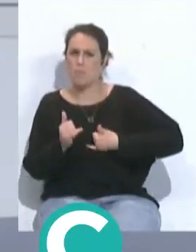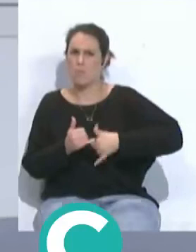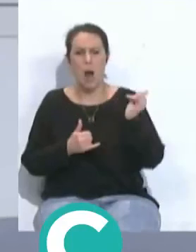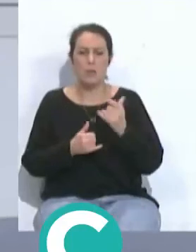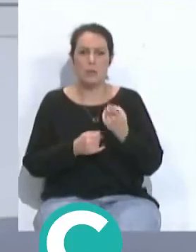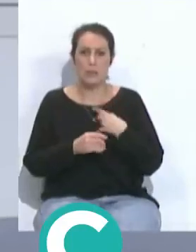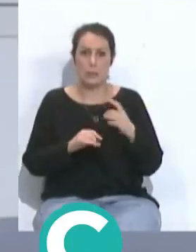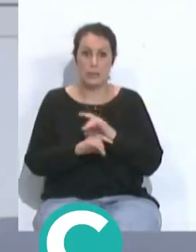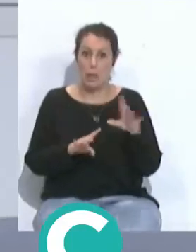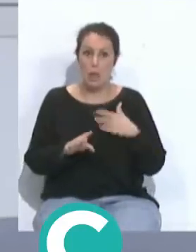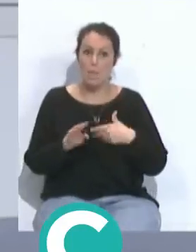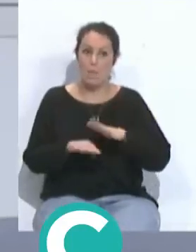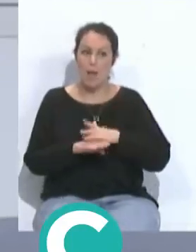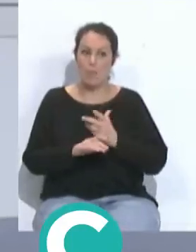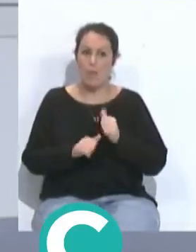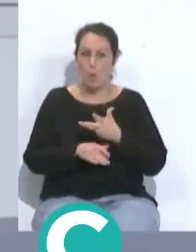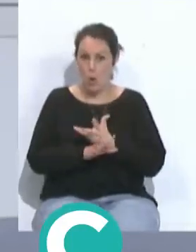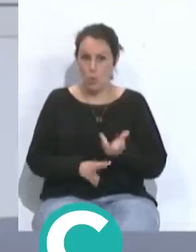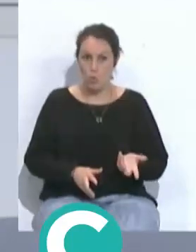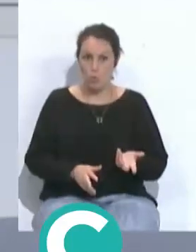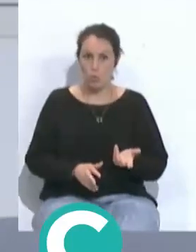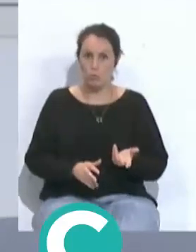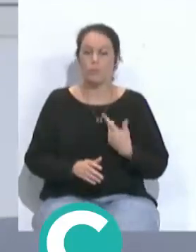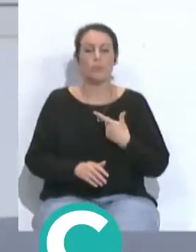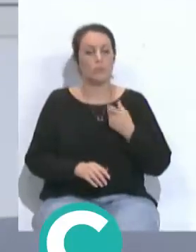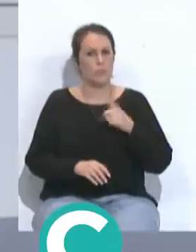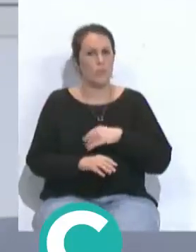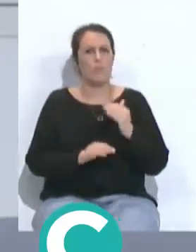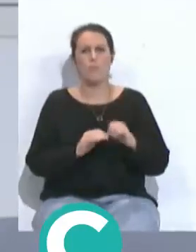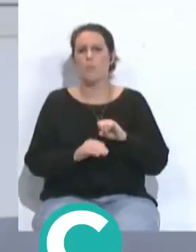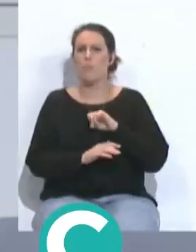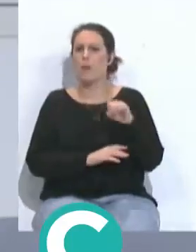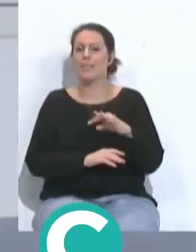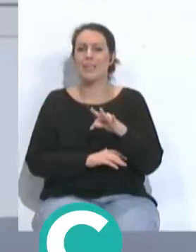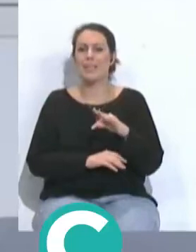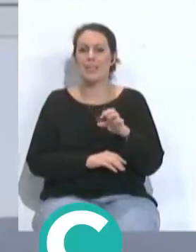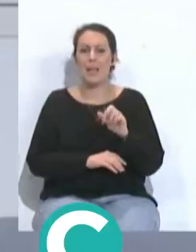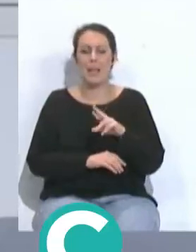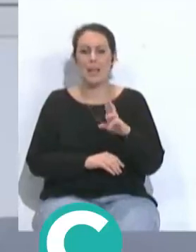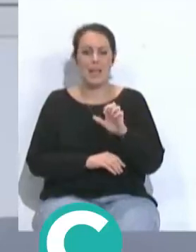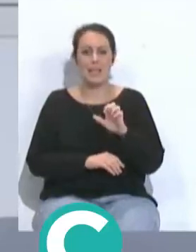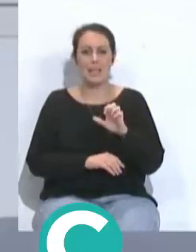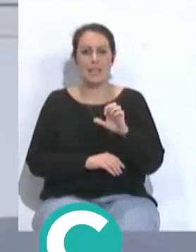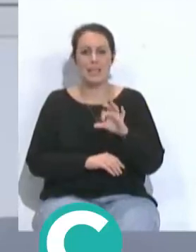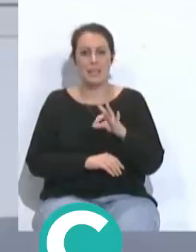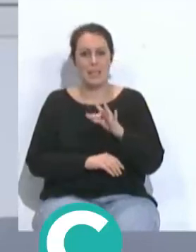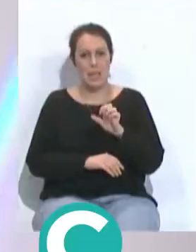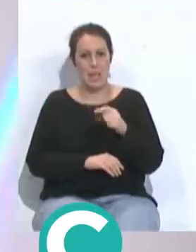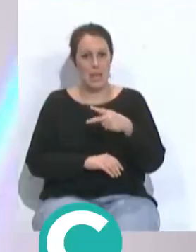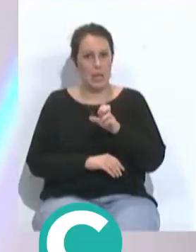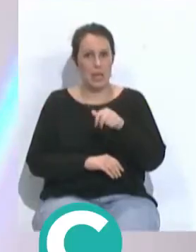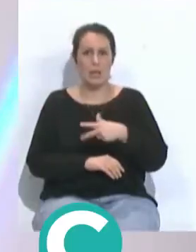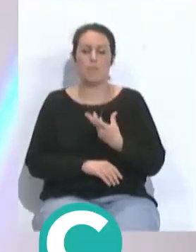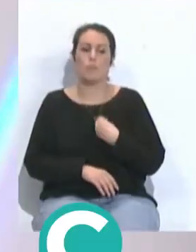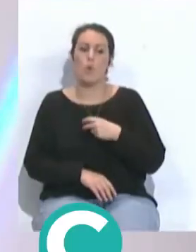tiene y esa claridad en la salida del juego incluso muy superior a Ter Stegen si acaso viene del City